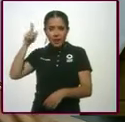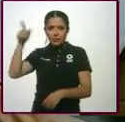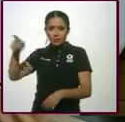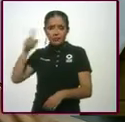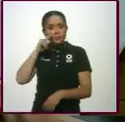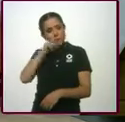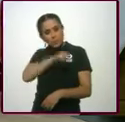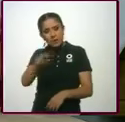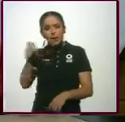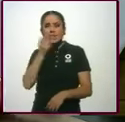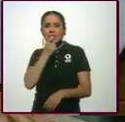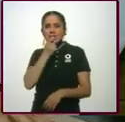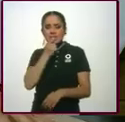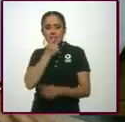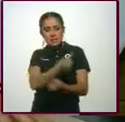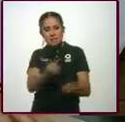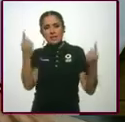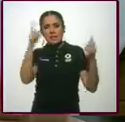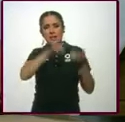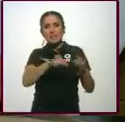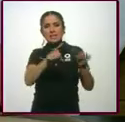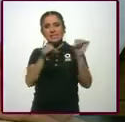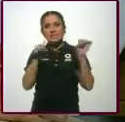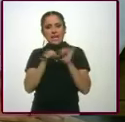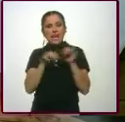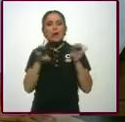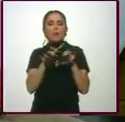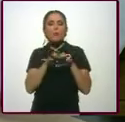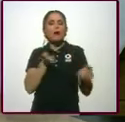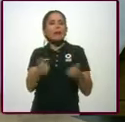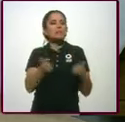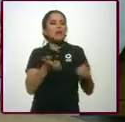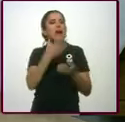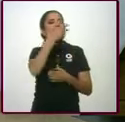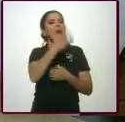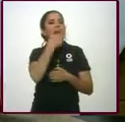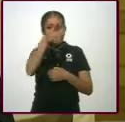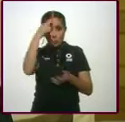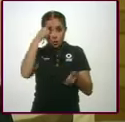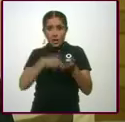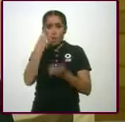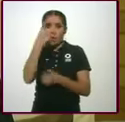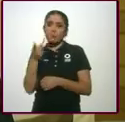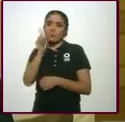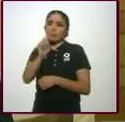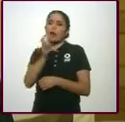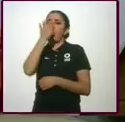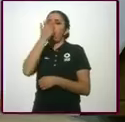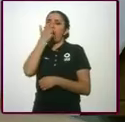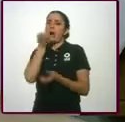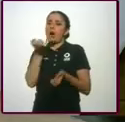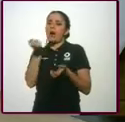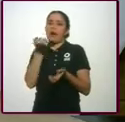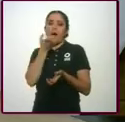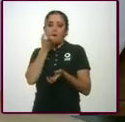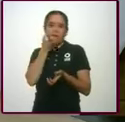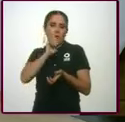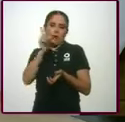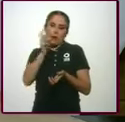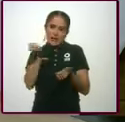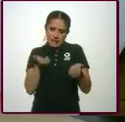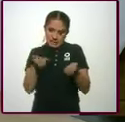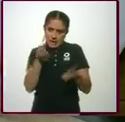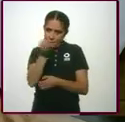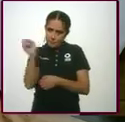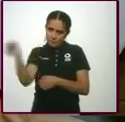sala donde ellos ensayan. No creas que es improvisado, ¿no? Ahí tienen para ensayar y para